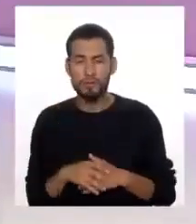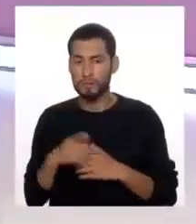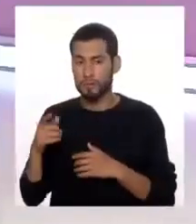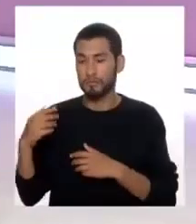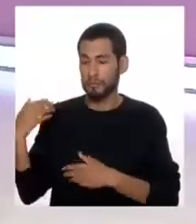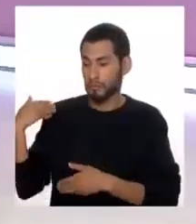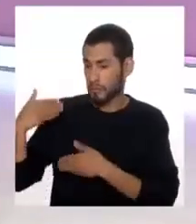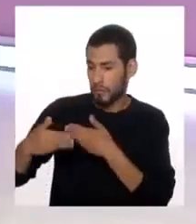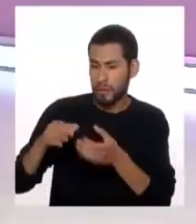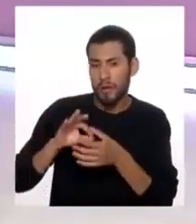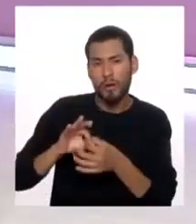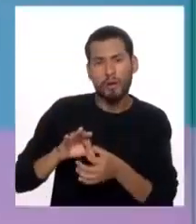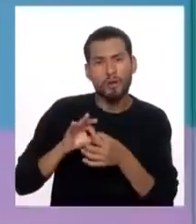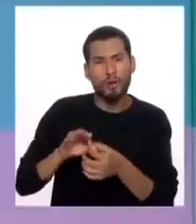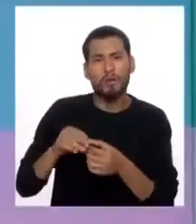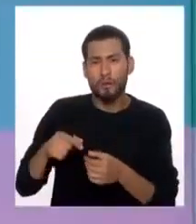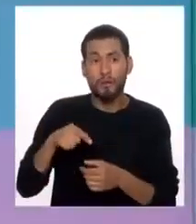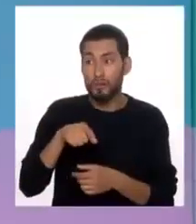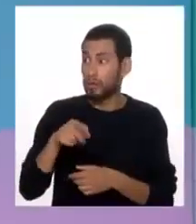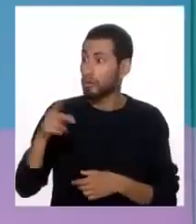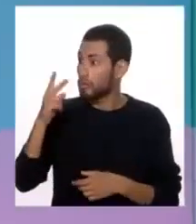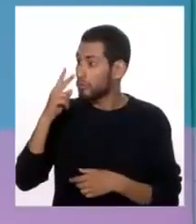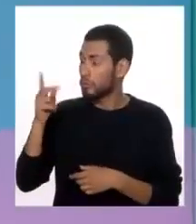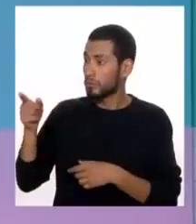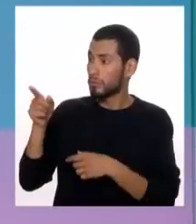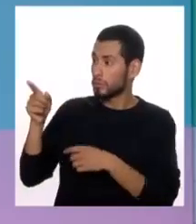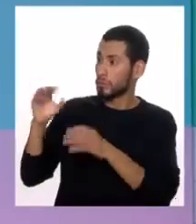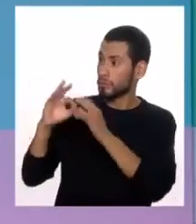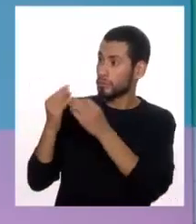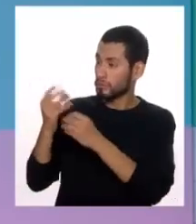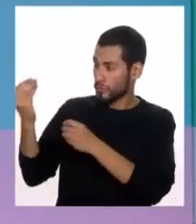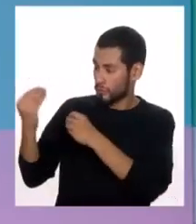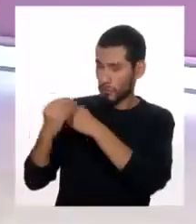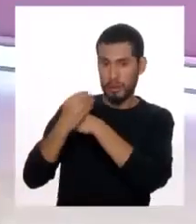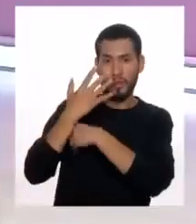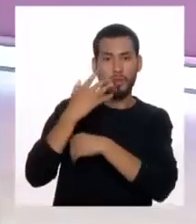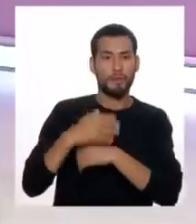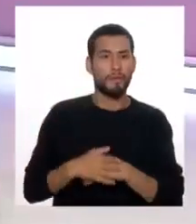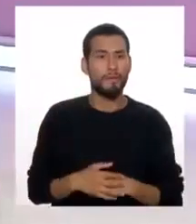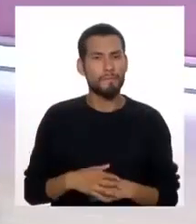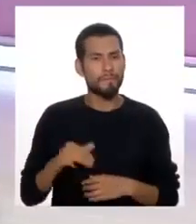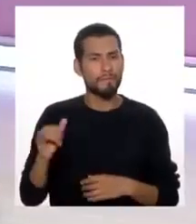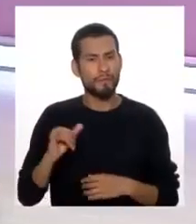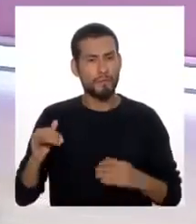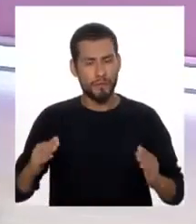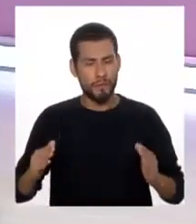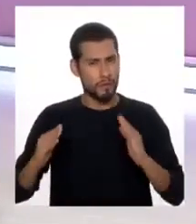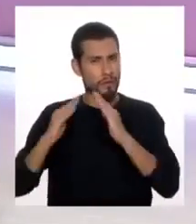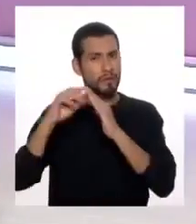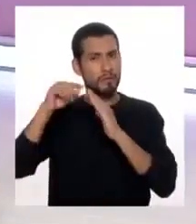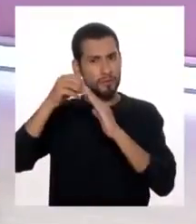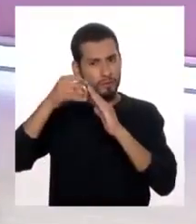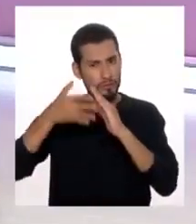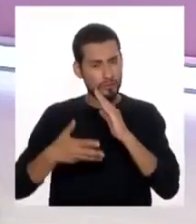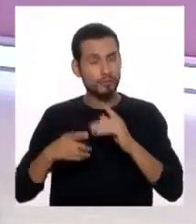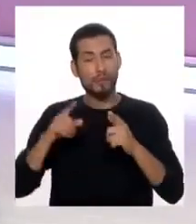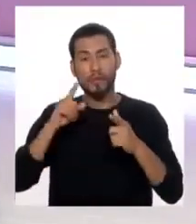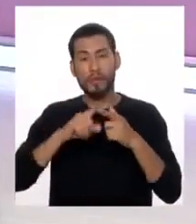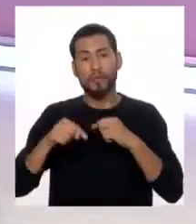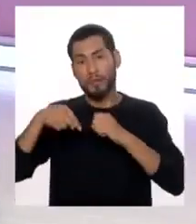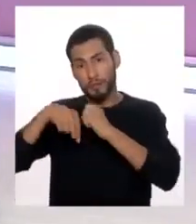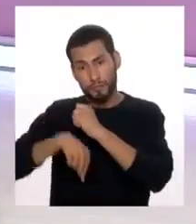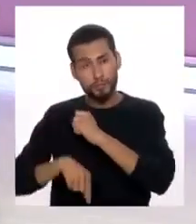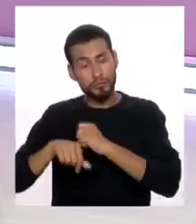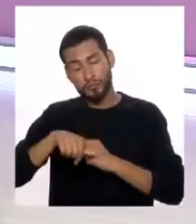relación familiar? Hay una predisposición como se ve en otros cuadros clínicos. Pero esto vendría a ser como la punta del iceberg, ¿no? Pero al fondo hay